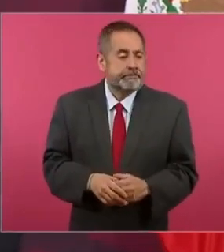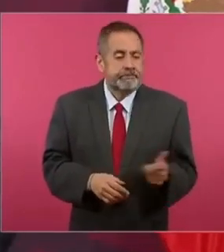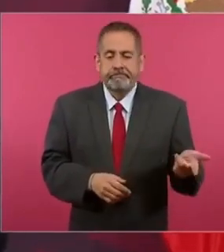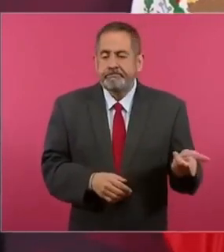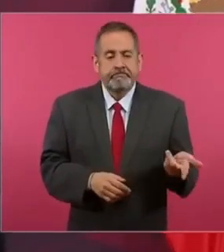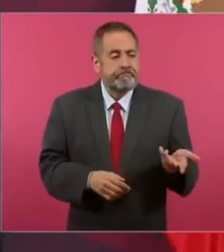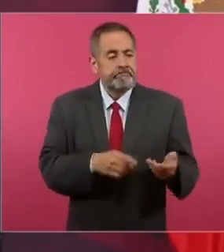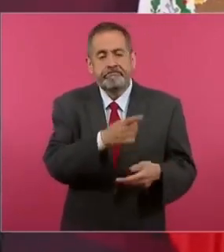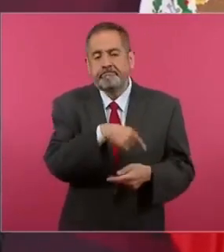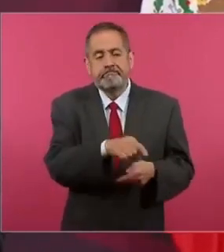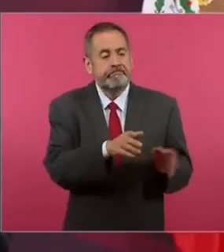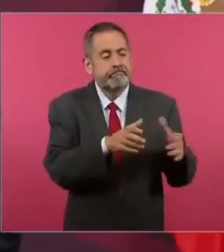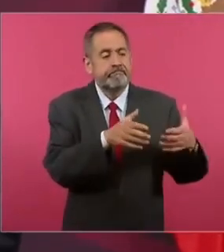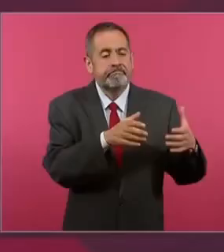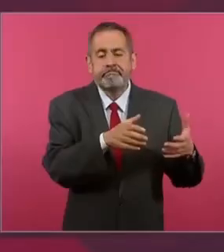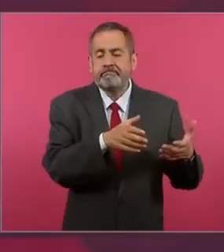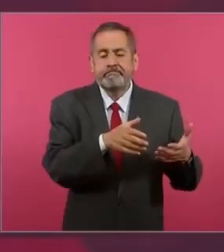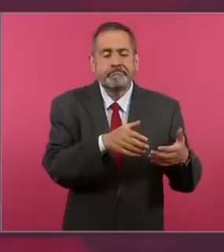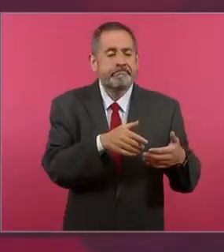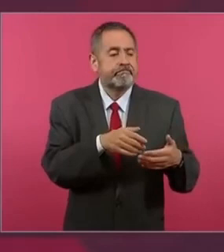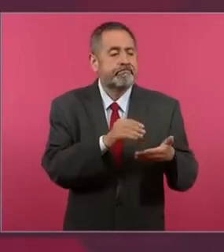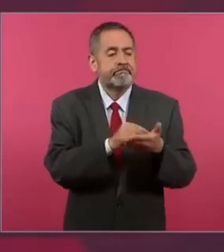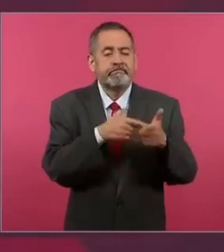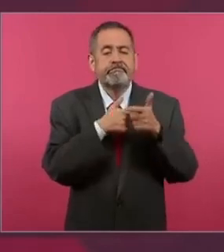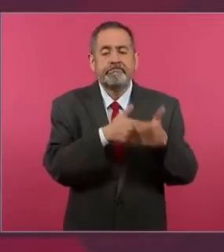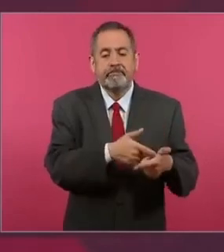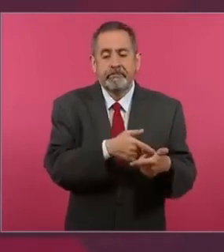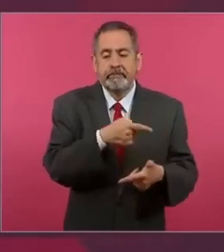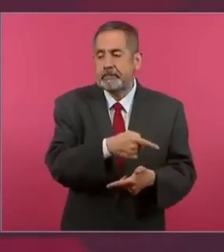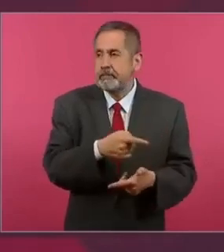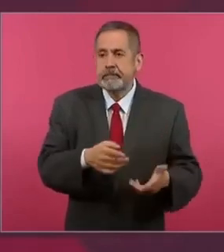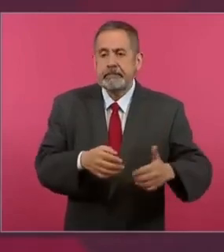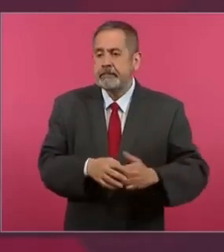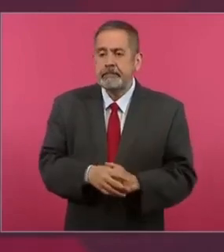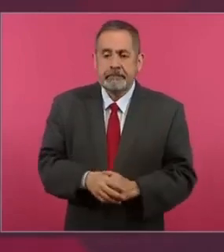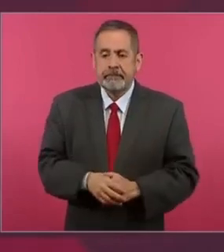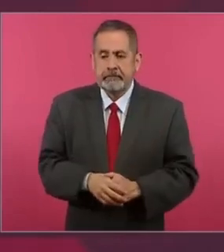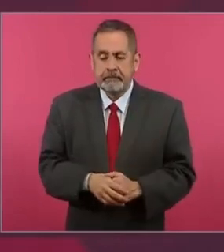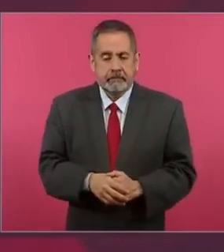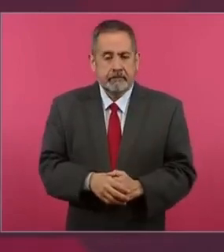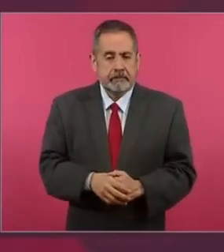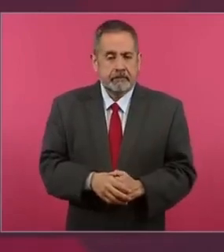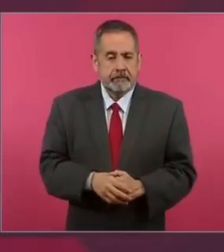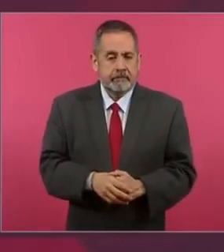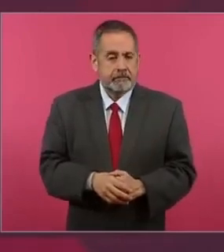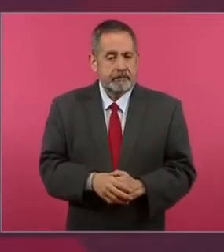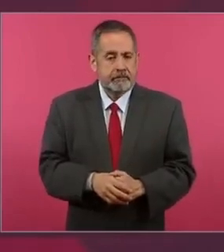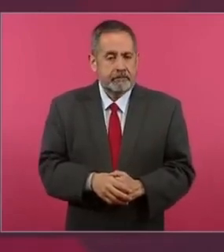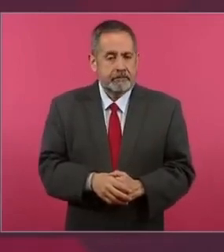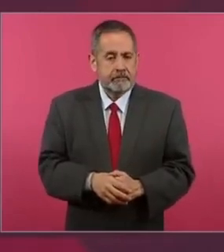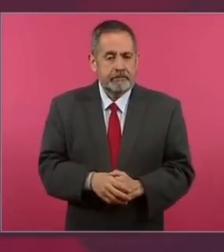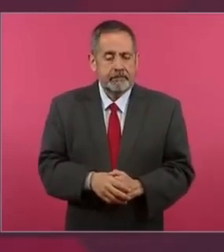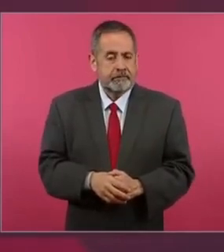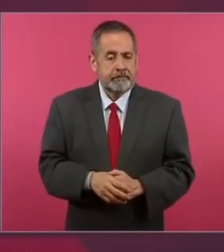ellos utilizan todas estas